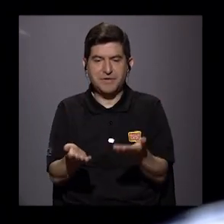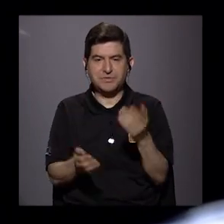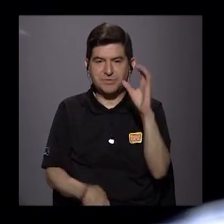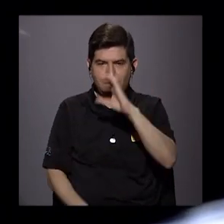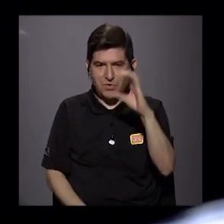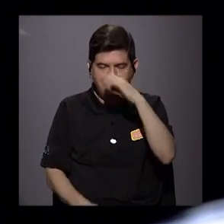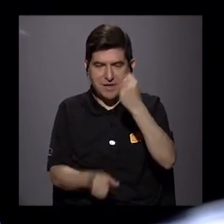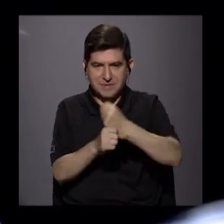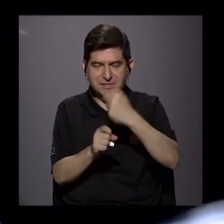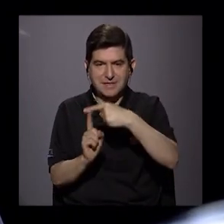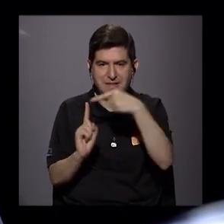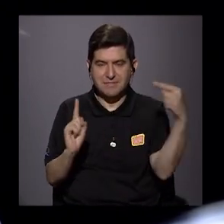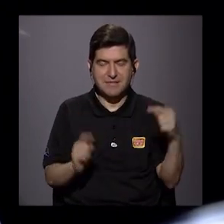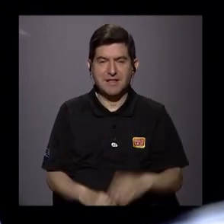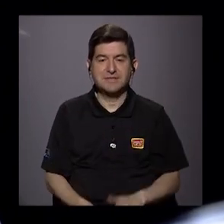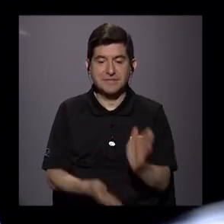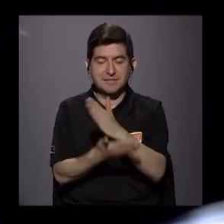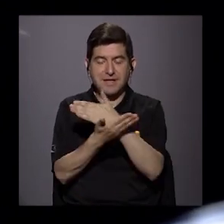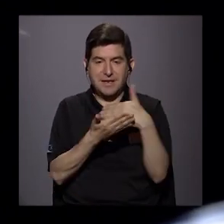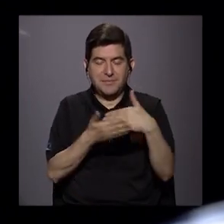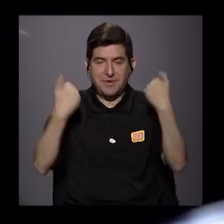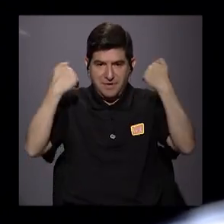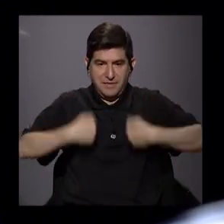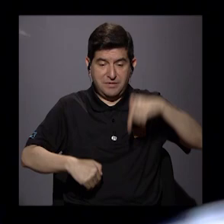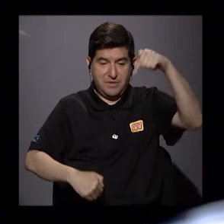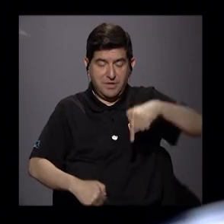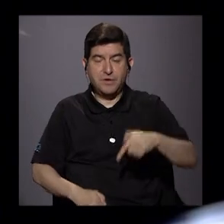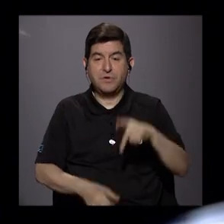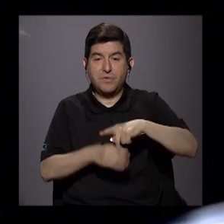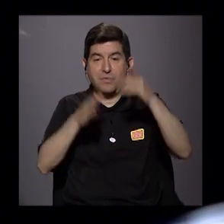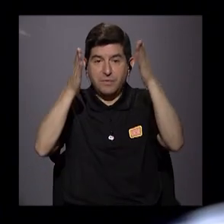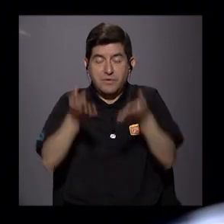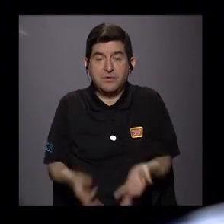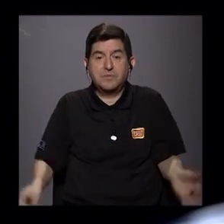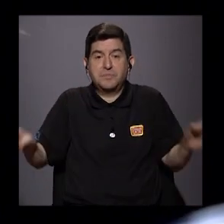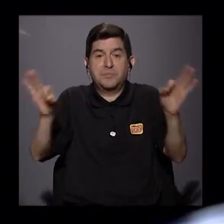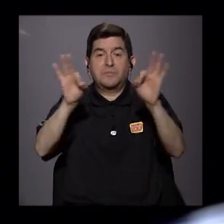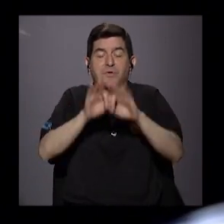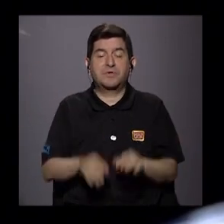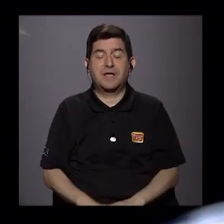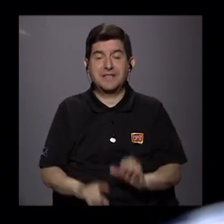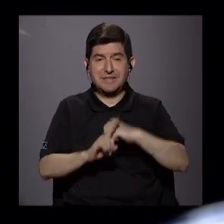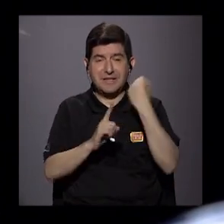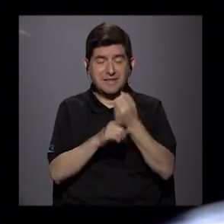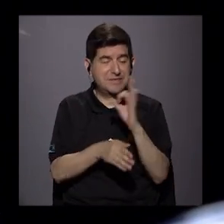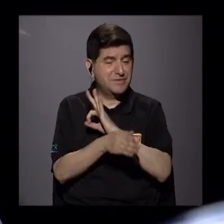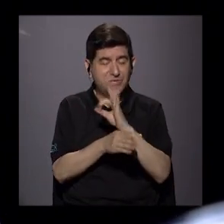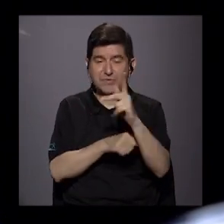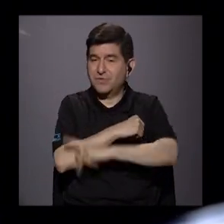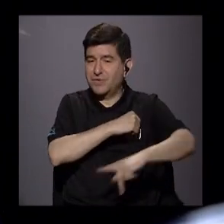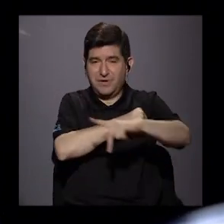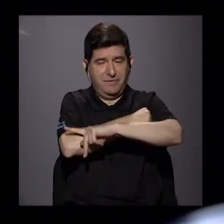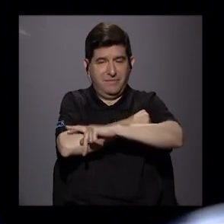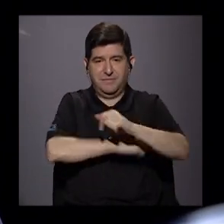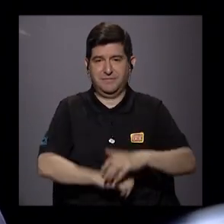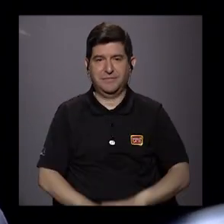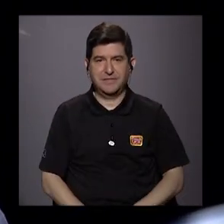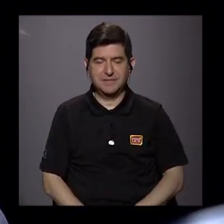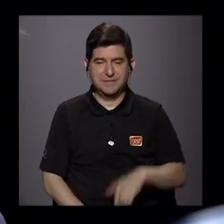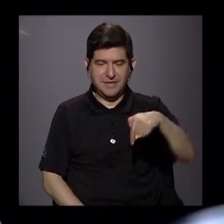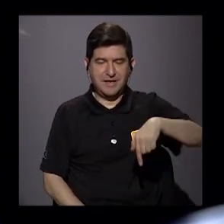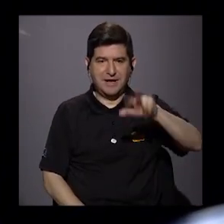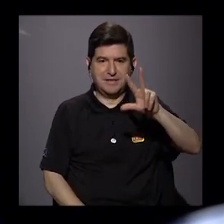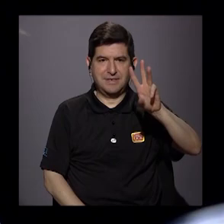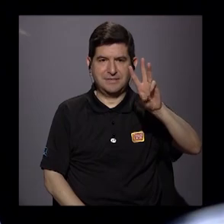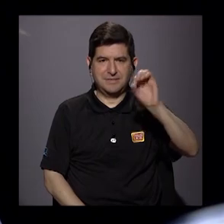empleo desde las humanidades y que hoy se convierten en protagonistas de un colapso que vivimos en nuestro país en estos días. Estamos en